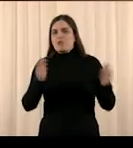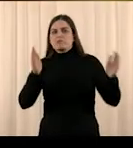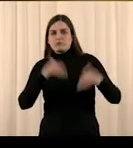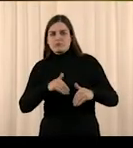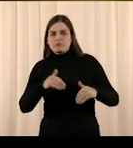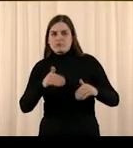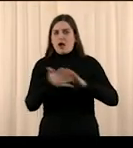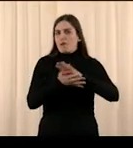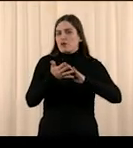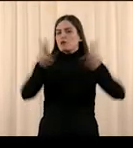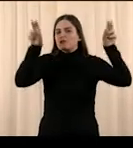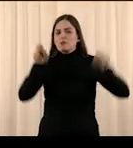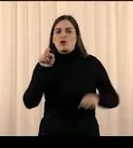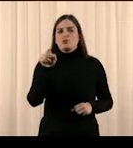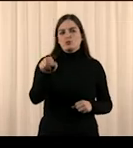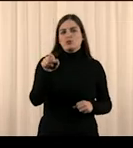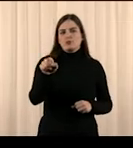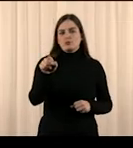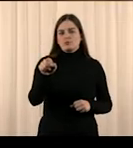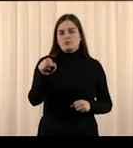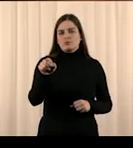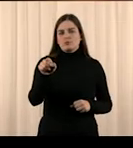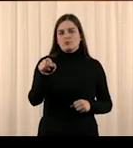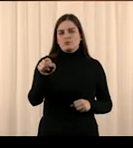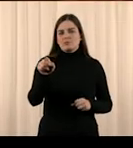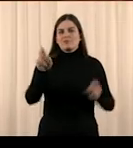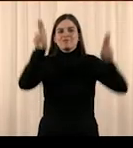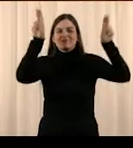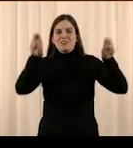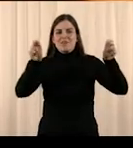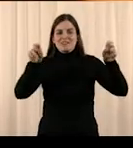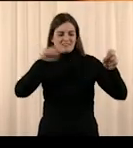trata de ti. De estar vivo.